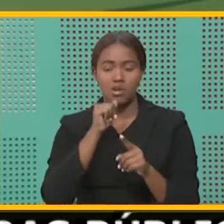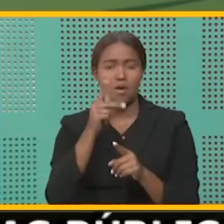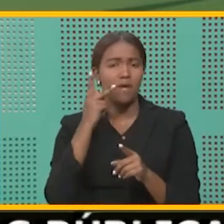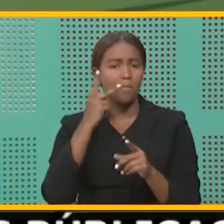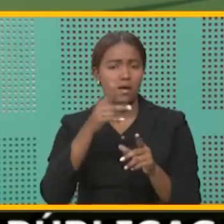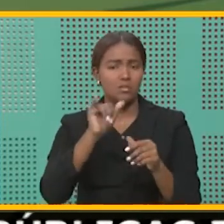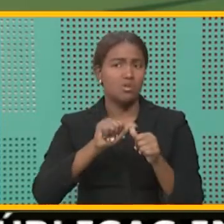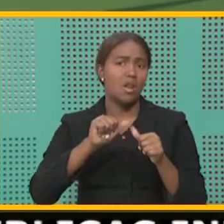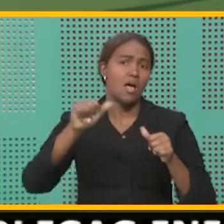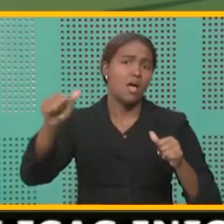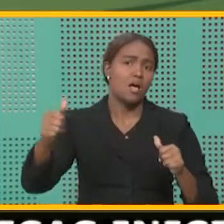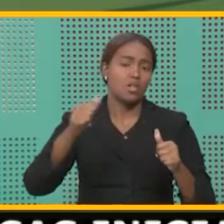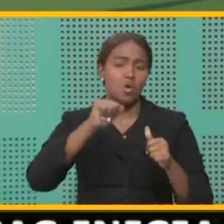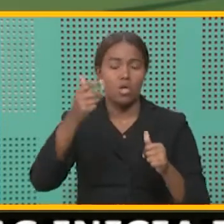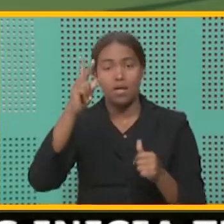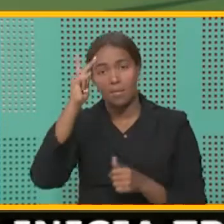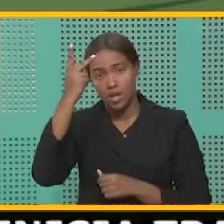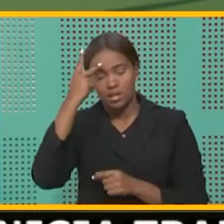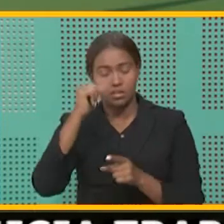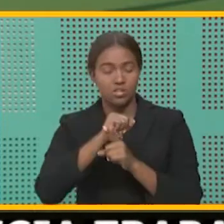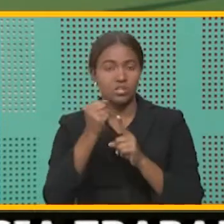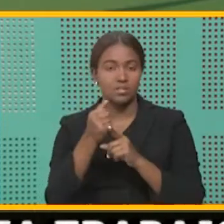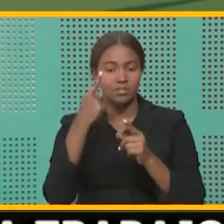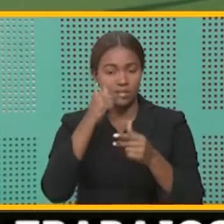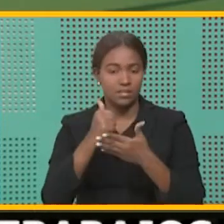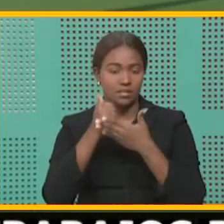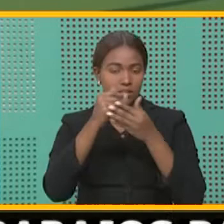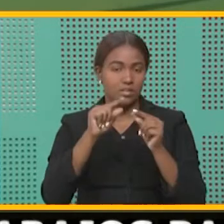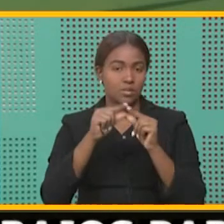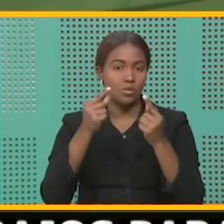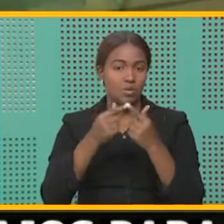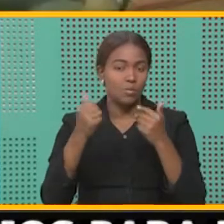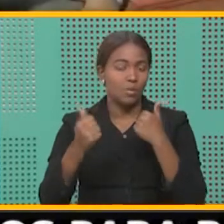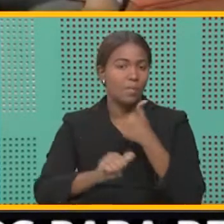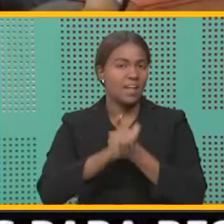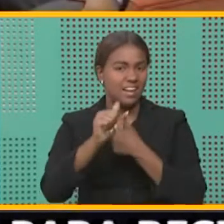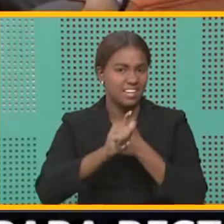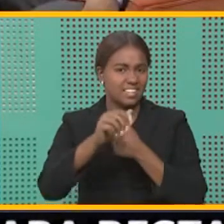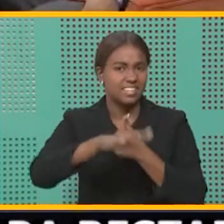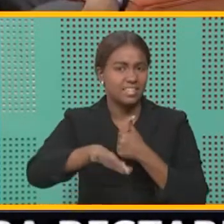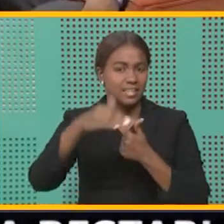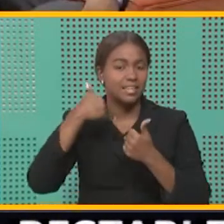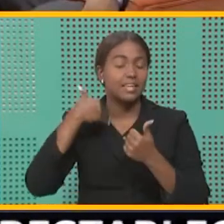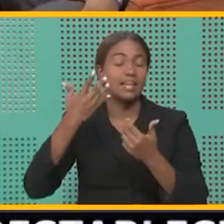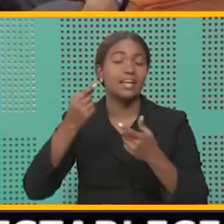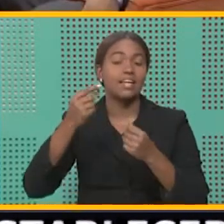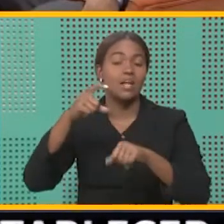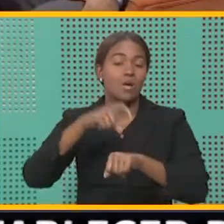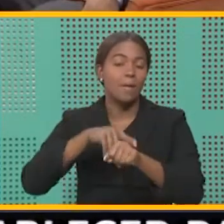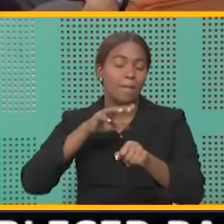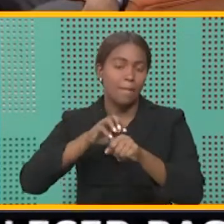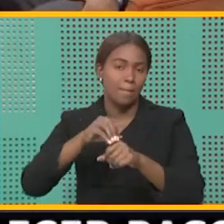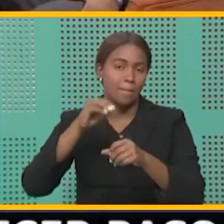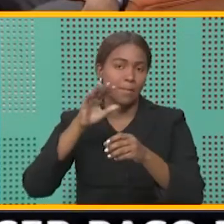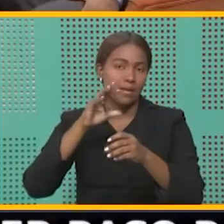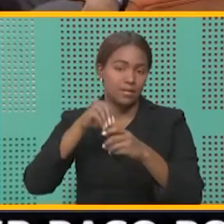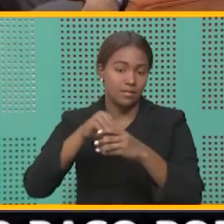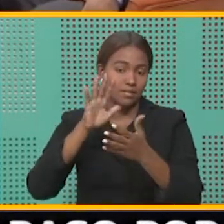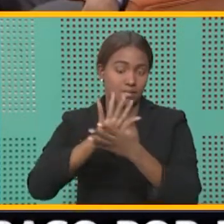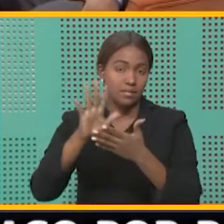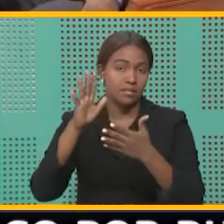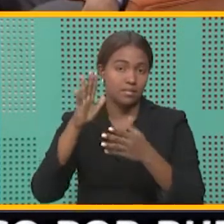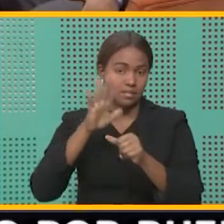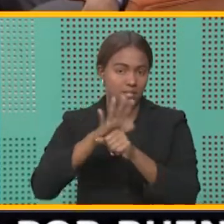aislado de otra gran política social de impacto en los grupos vulnerables, que es la TAN de extendida. Porque una vez que el niño